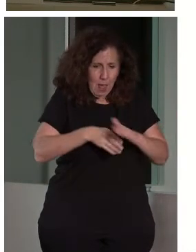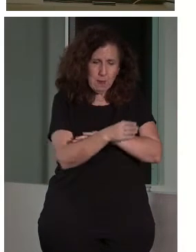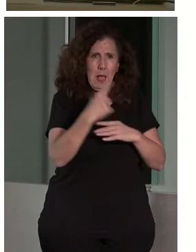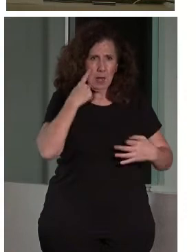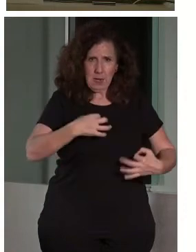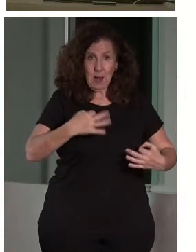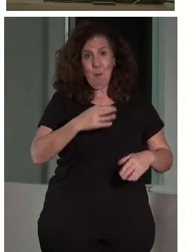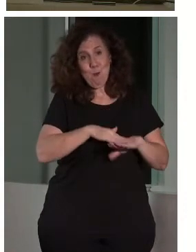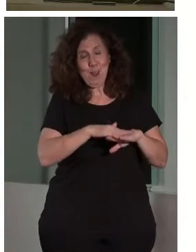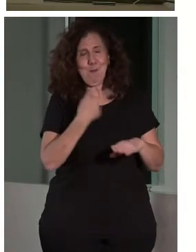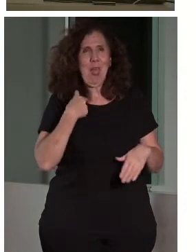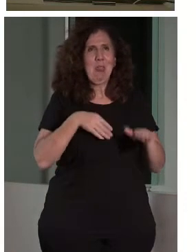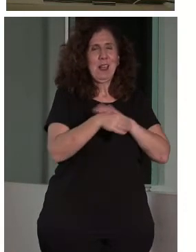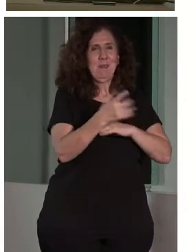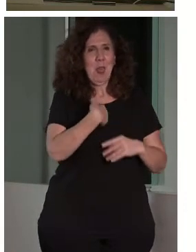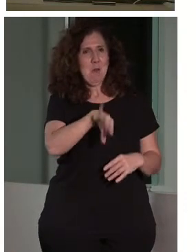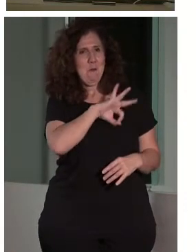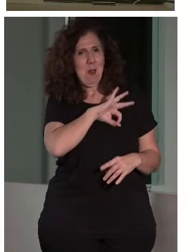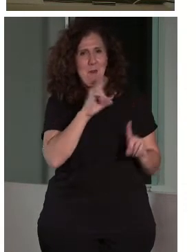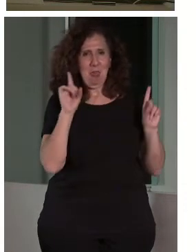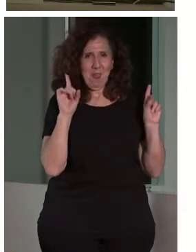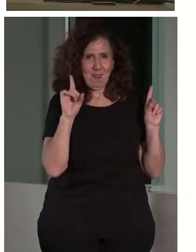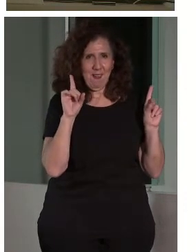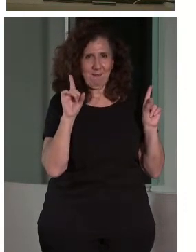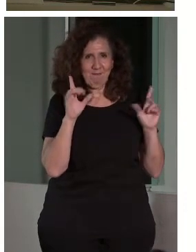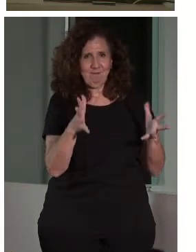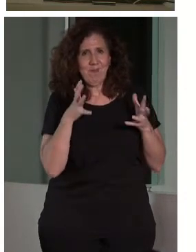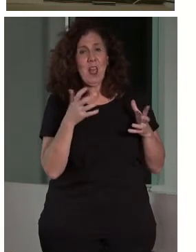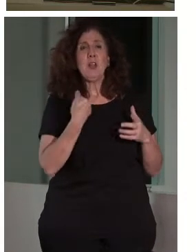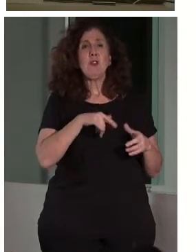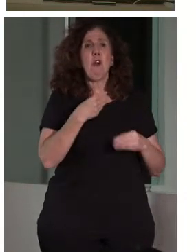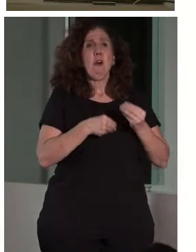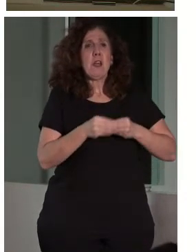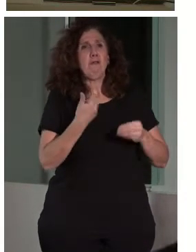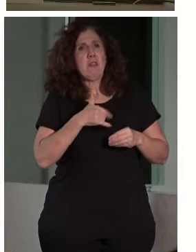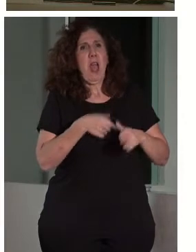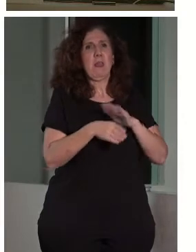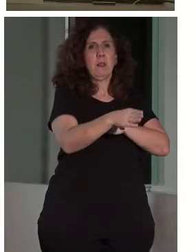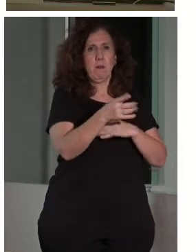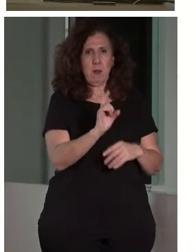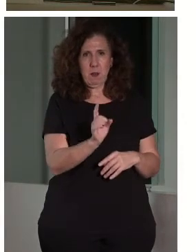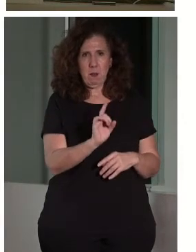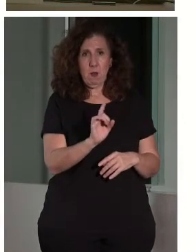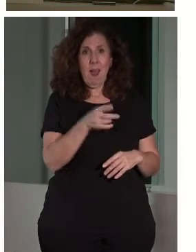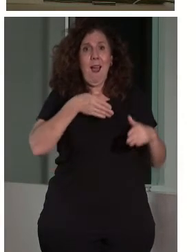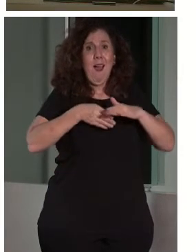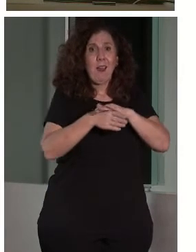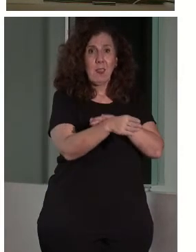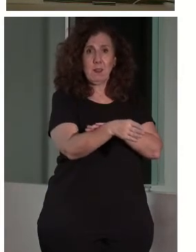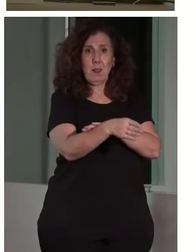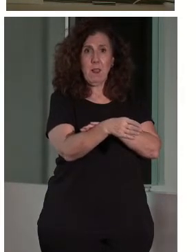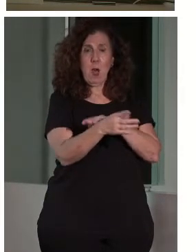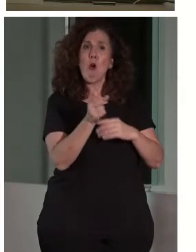es una etiqueta, es una medalla, es deseable. No basta con hacer una cosa y decir ya soy accesible. Entonces, la accesibilidad que no es de